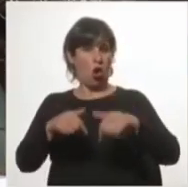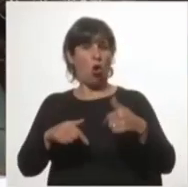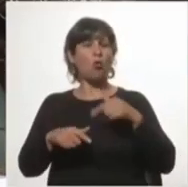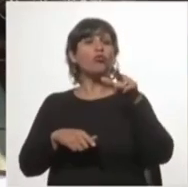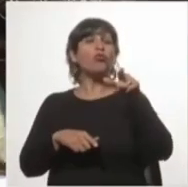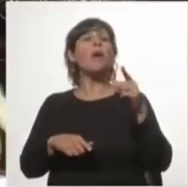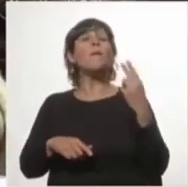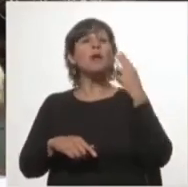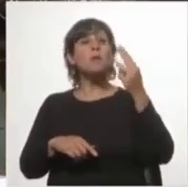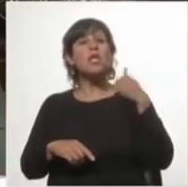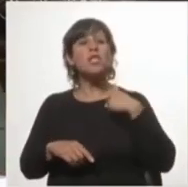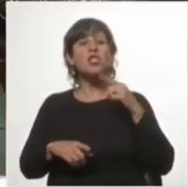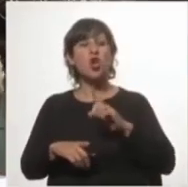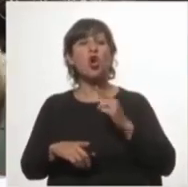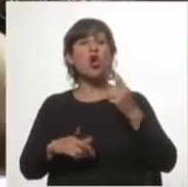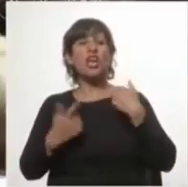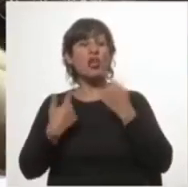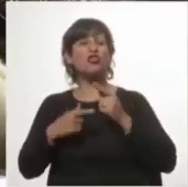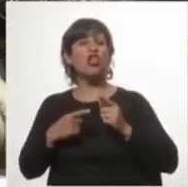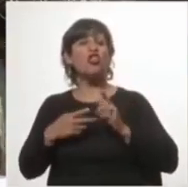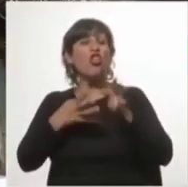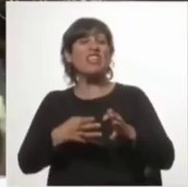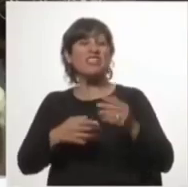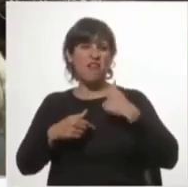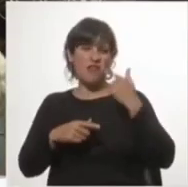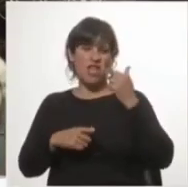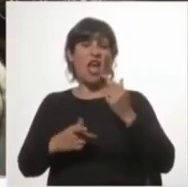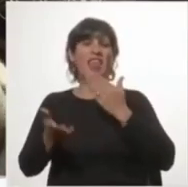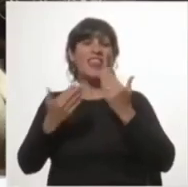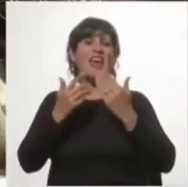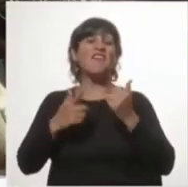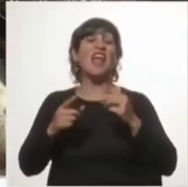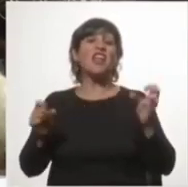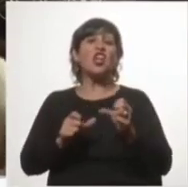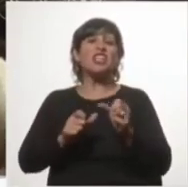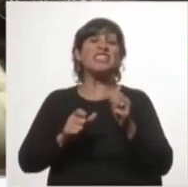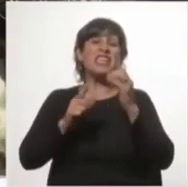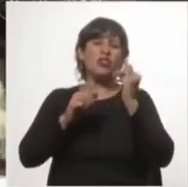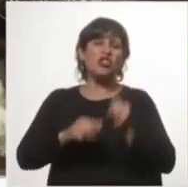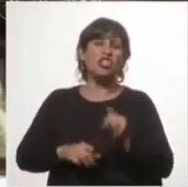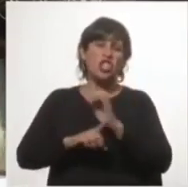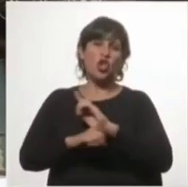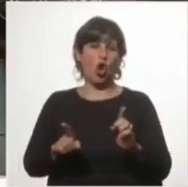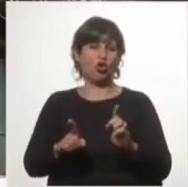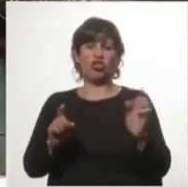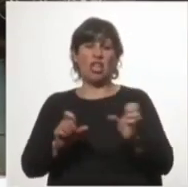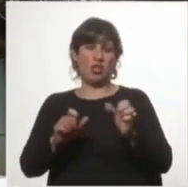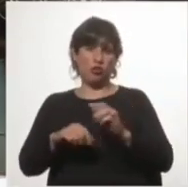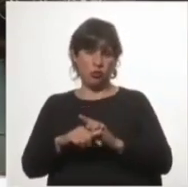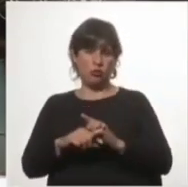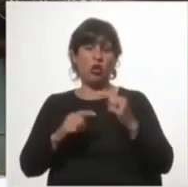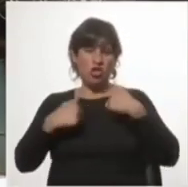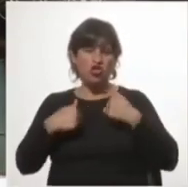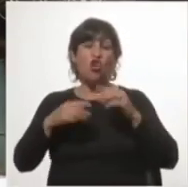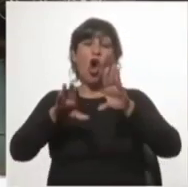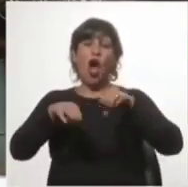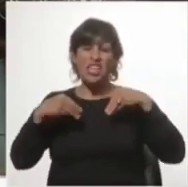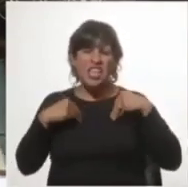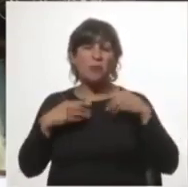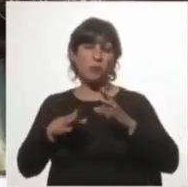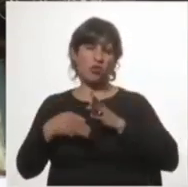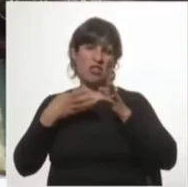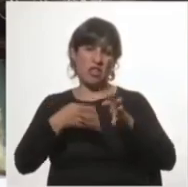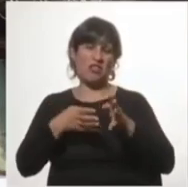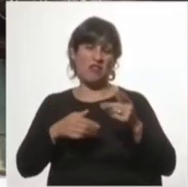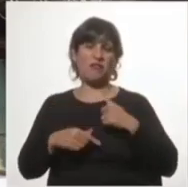permitió que se nos desafiara a hablar de lo que se hizo y de lo que no se hizo. Y yo acepto ese desafío.